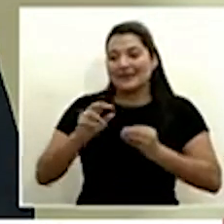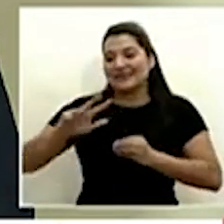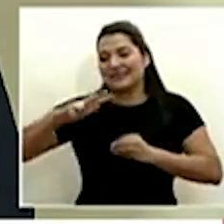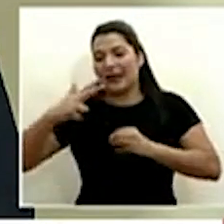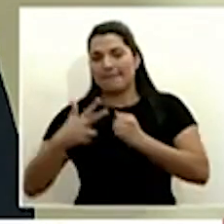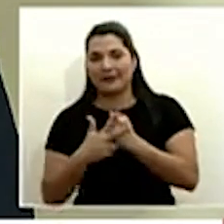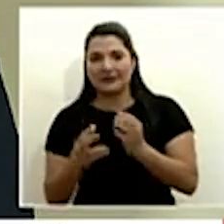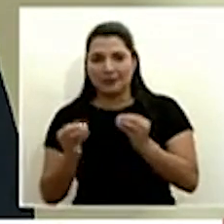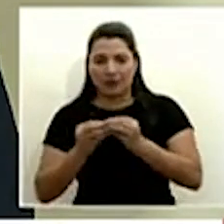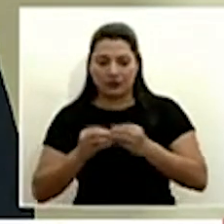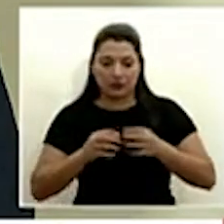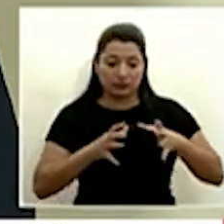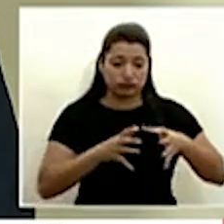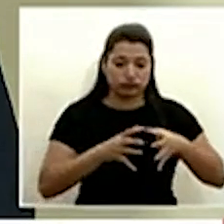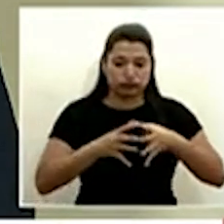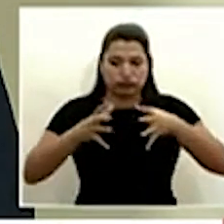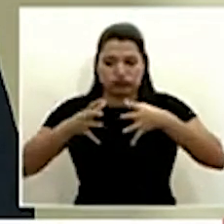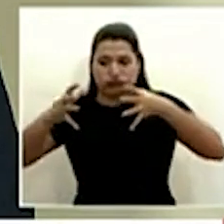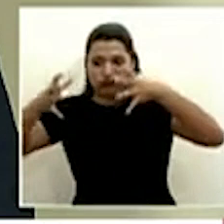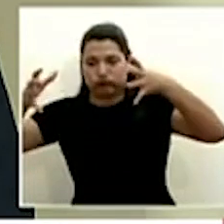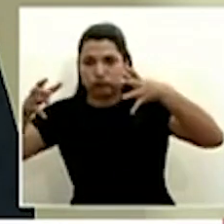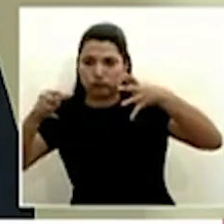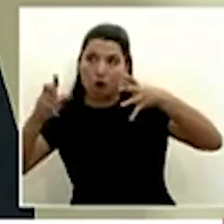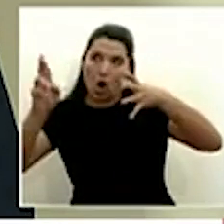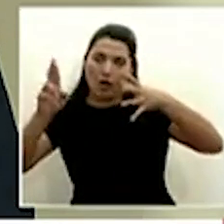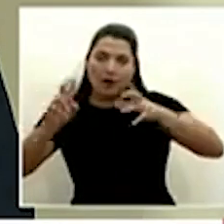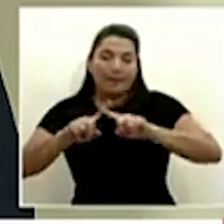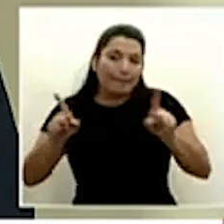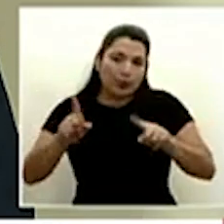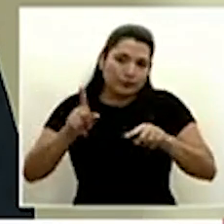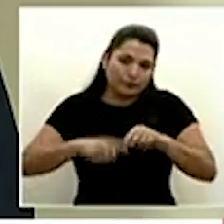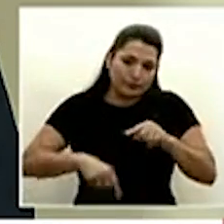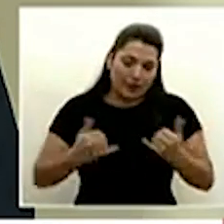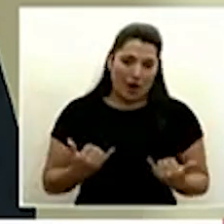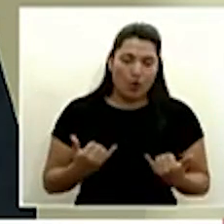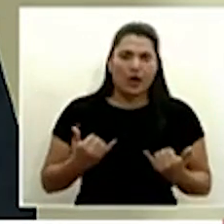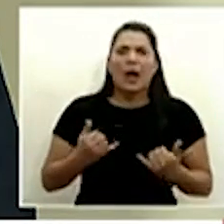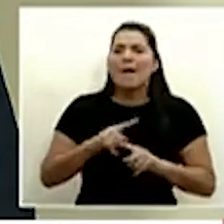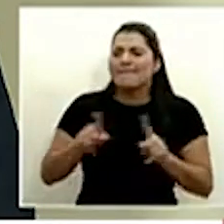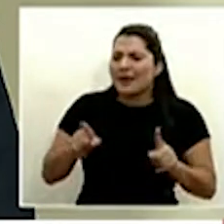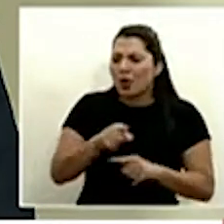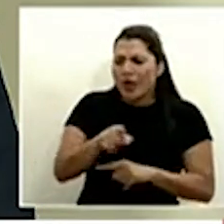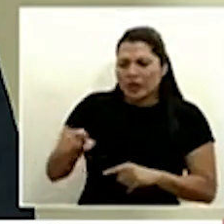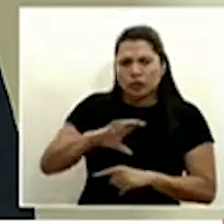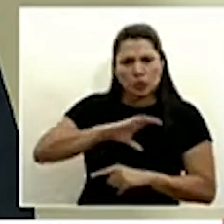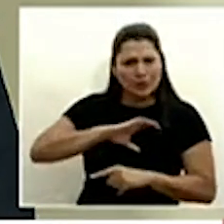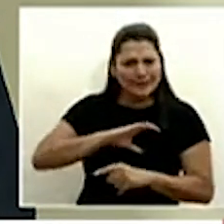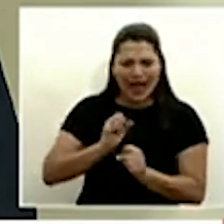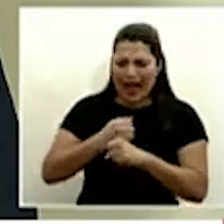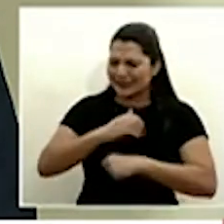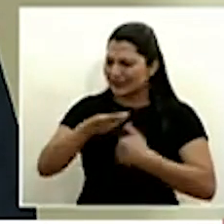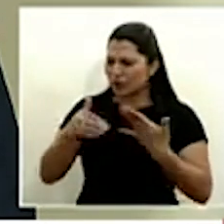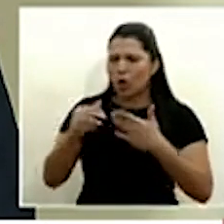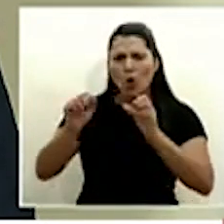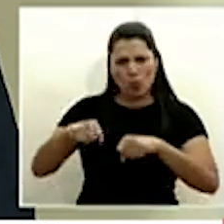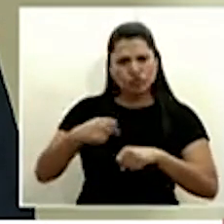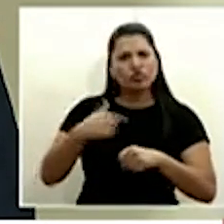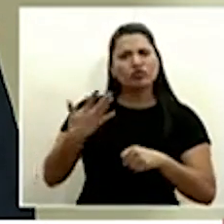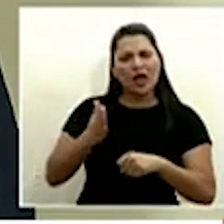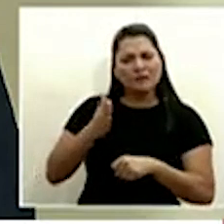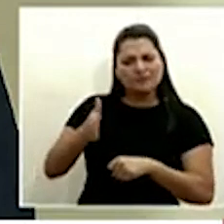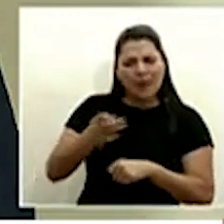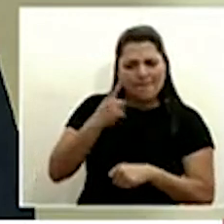están están haciendo todo lo que lo que pueden y lo tengo muy claro porque he ido muchas veces ya a ver el trabajo de ellos y me siento